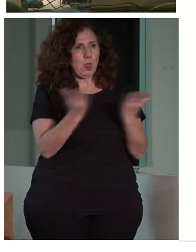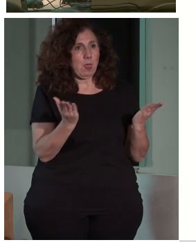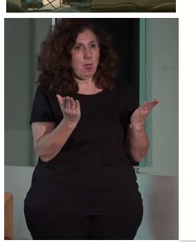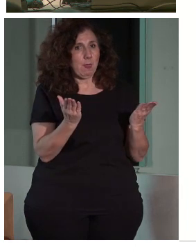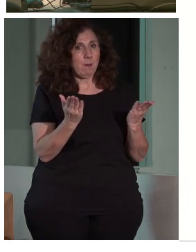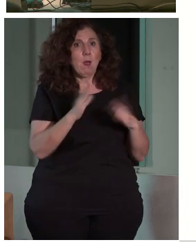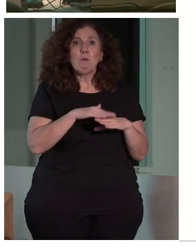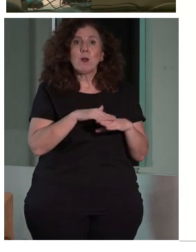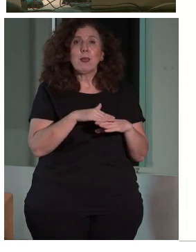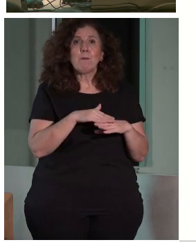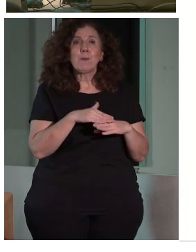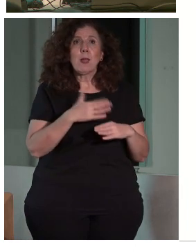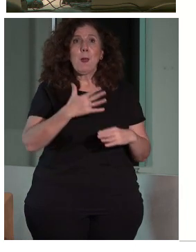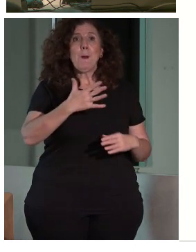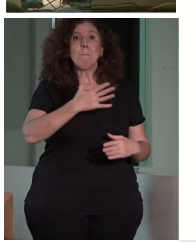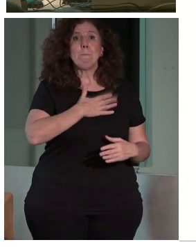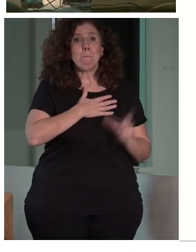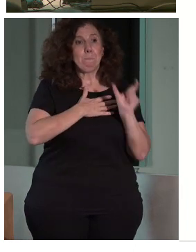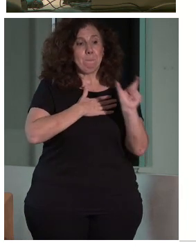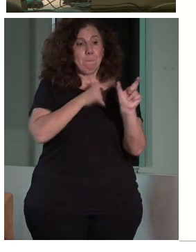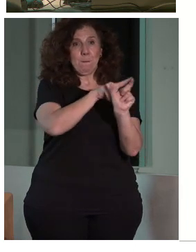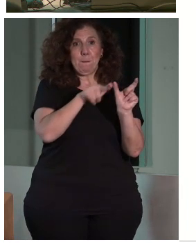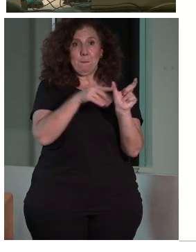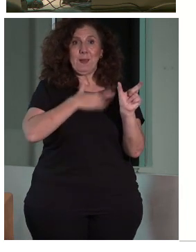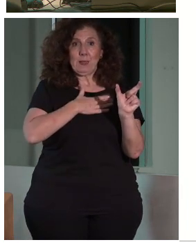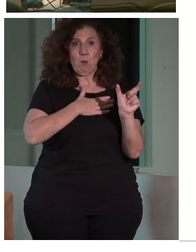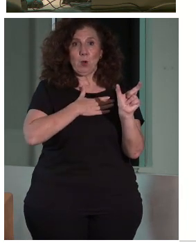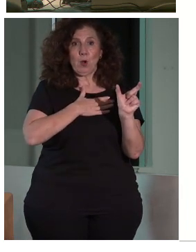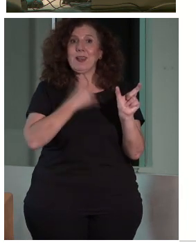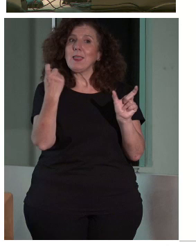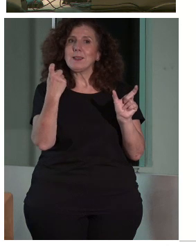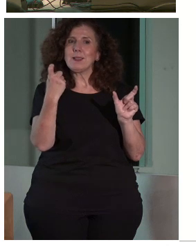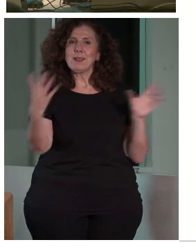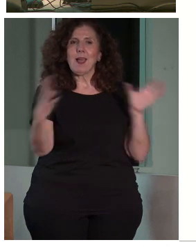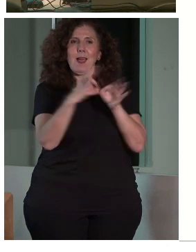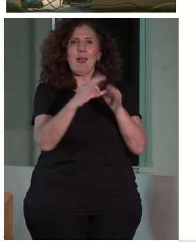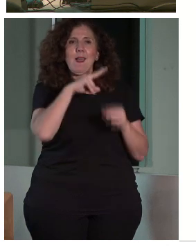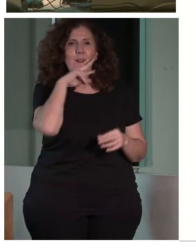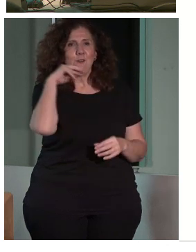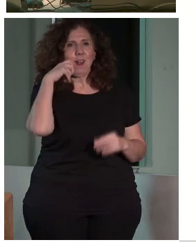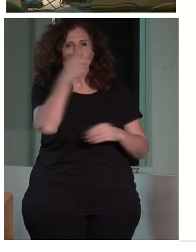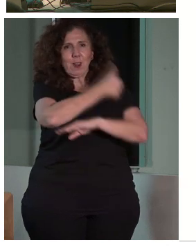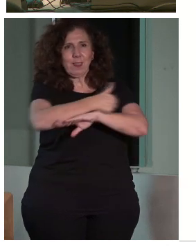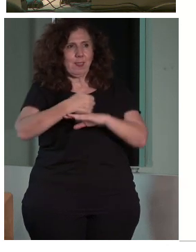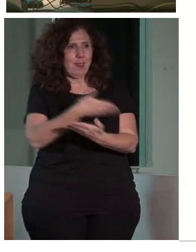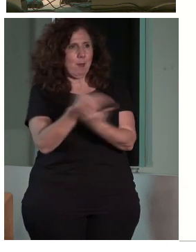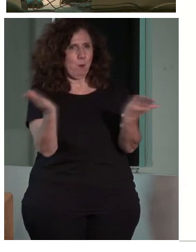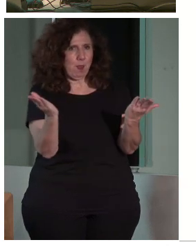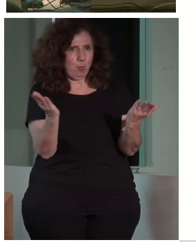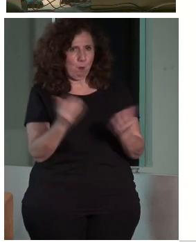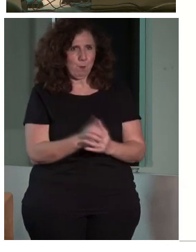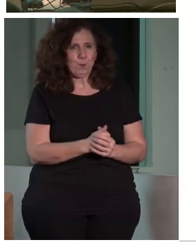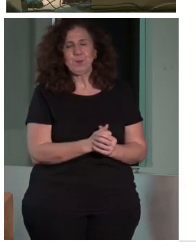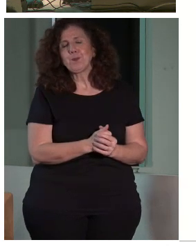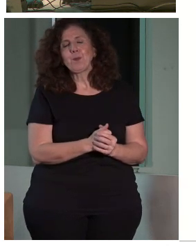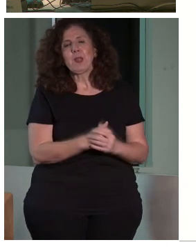patrimonio no tiene ningún valor si la sociedad no le da ese valor, ¿de acuerdo? Eso es algo recíproco y es algo que no podemos olvidar. En